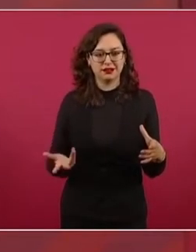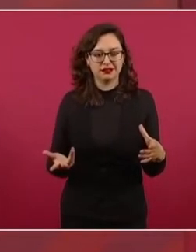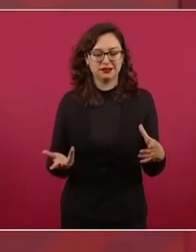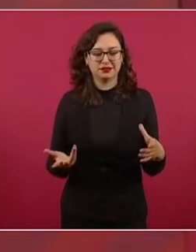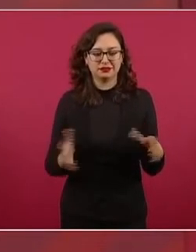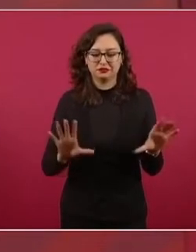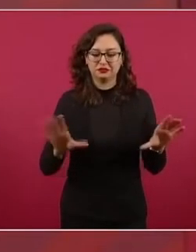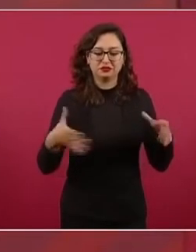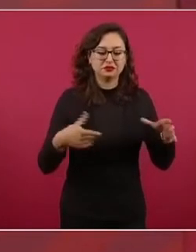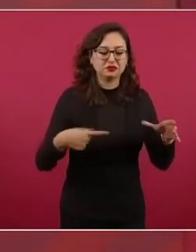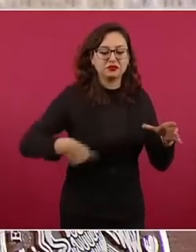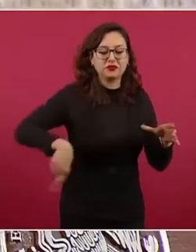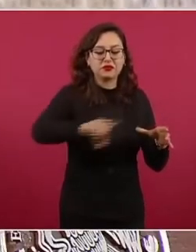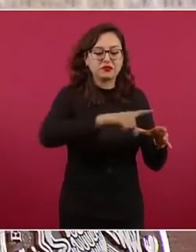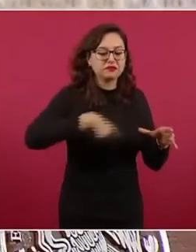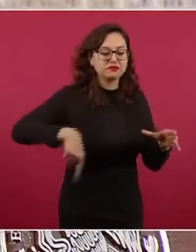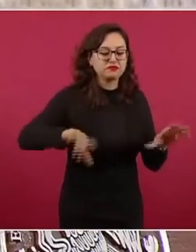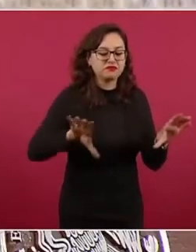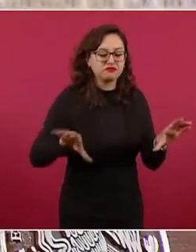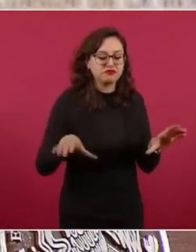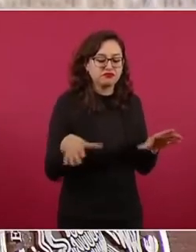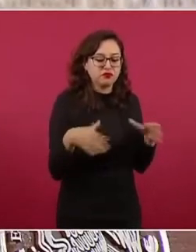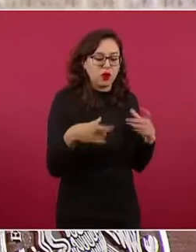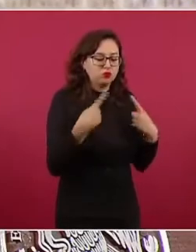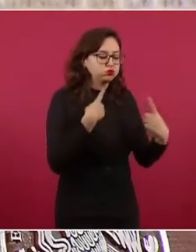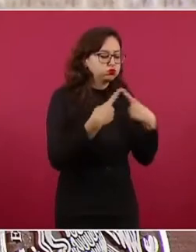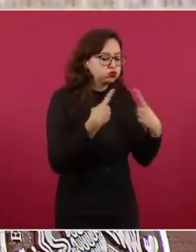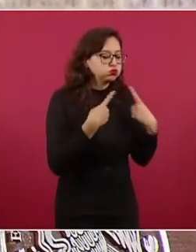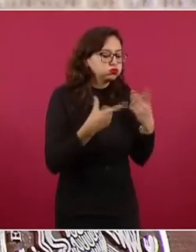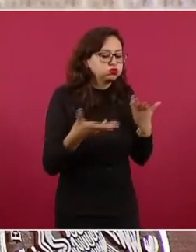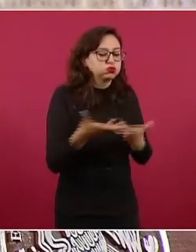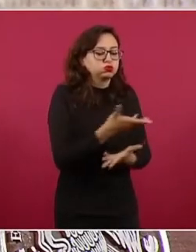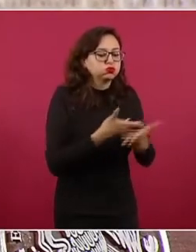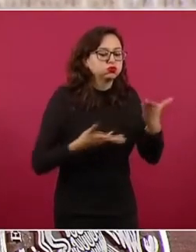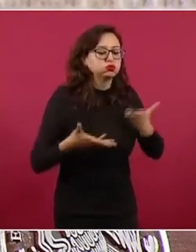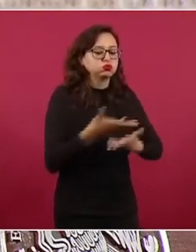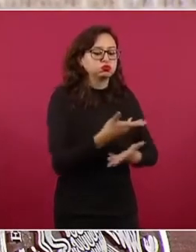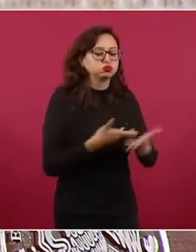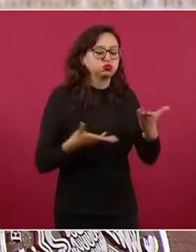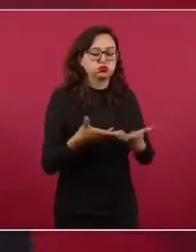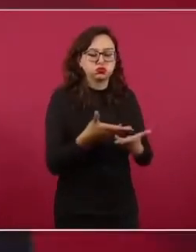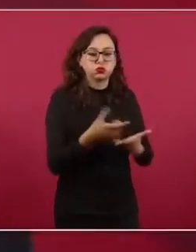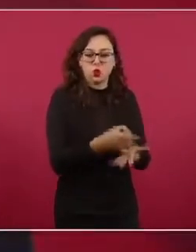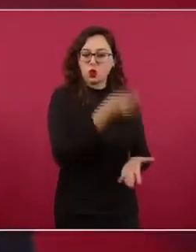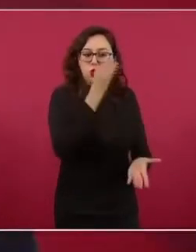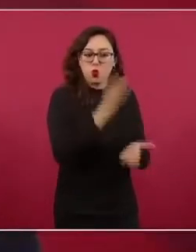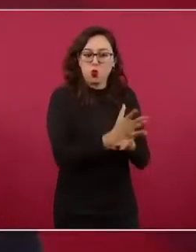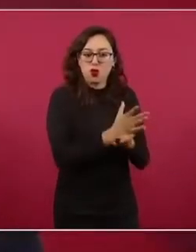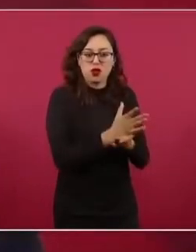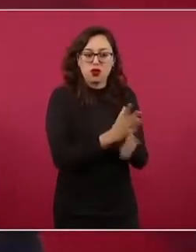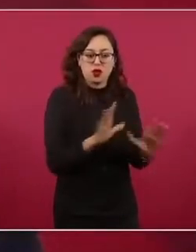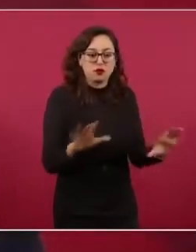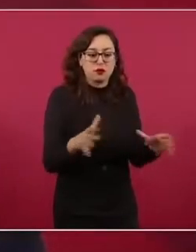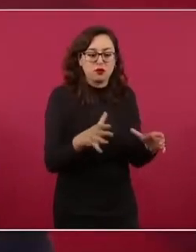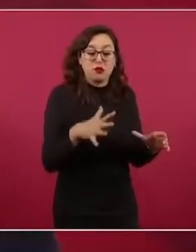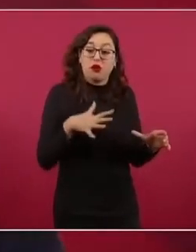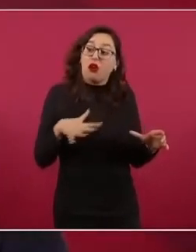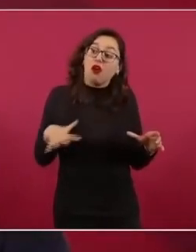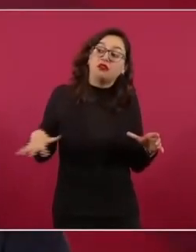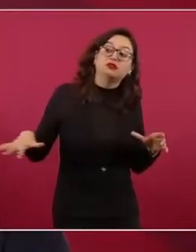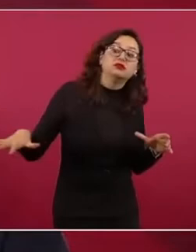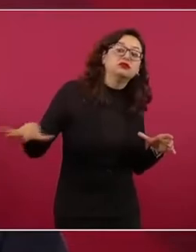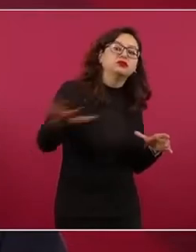sólo era la llamada sociedad civil que no incluye al pueblo,